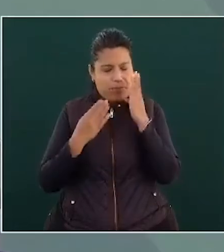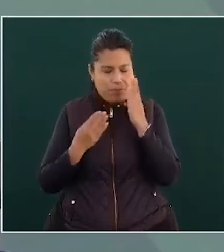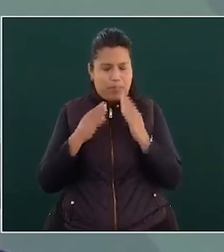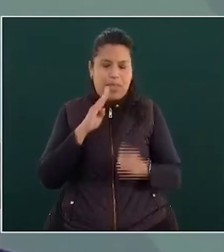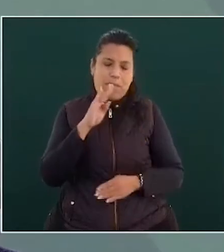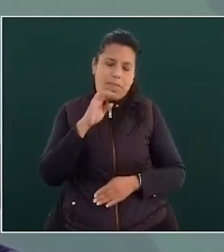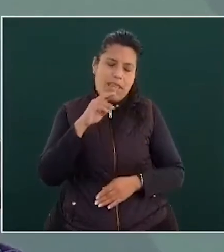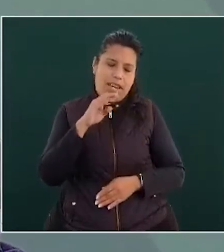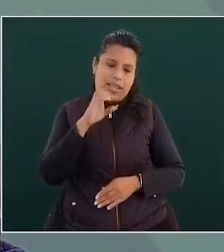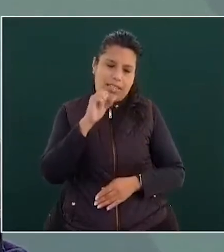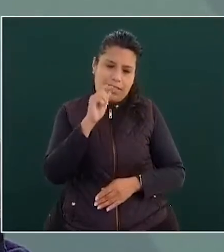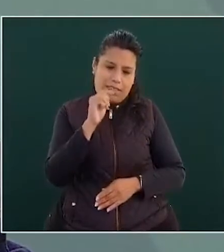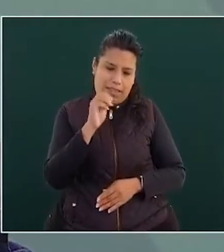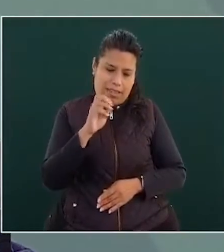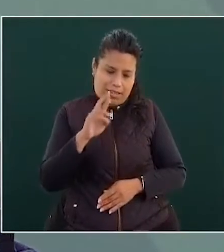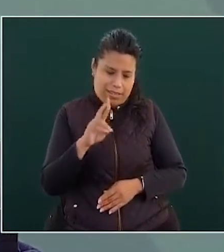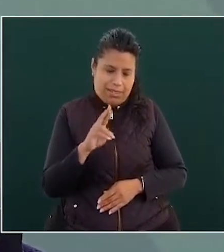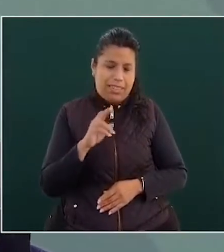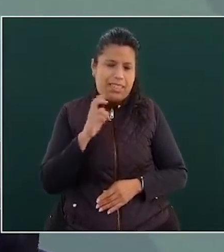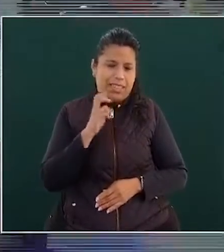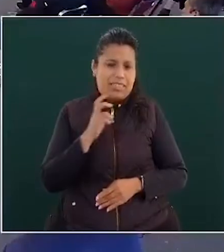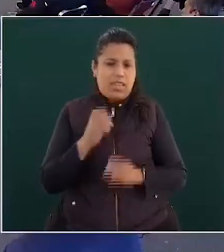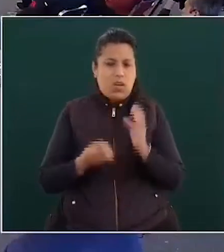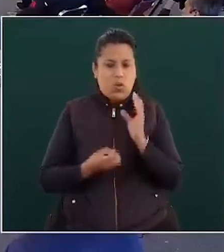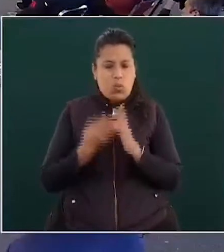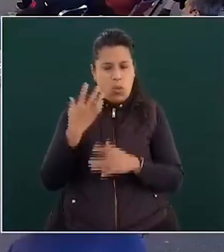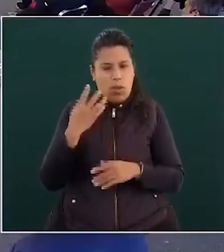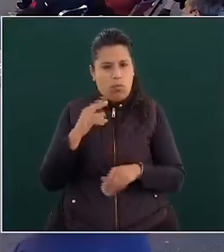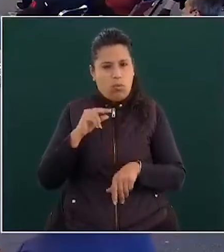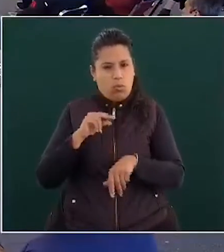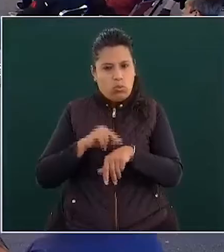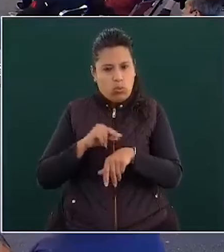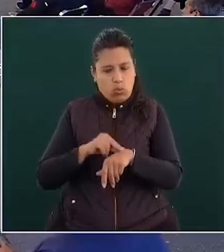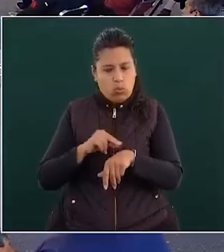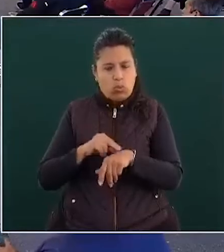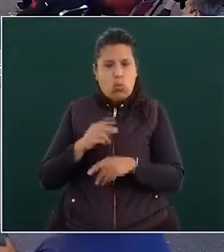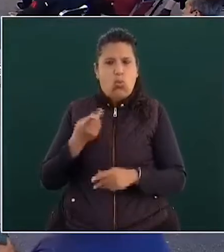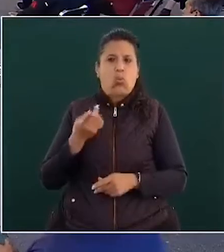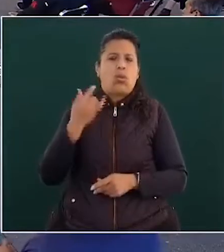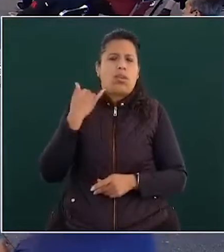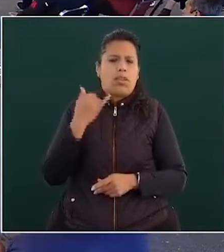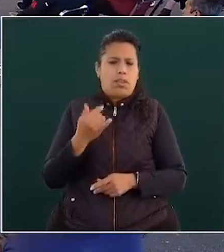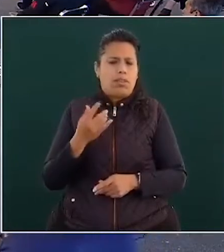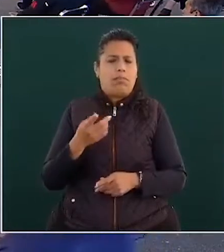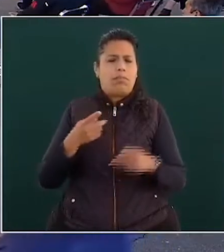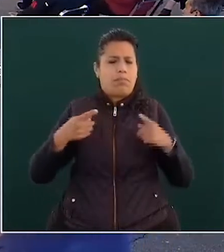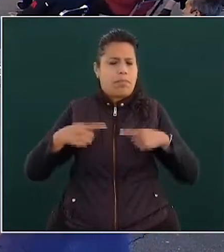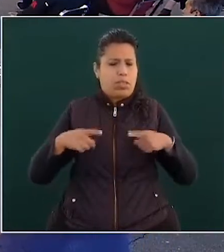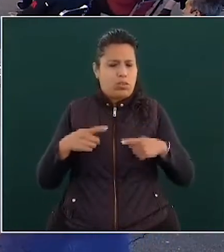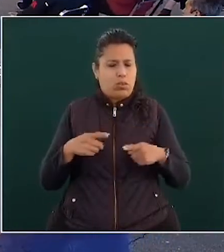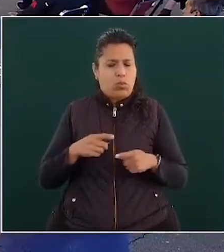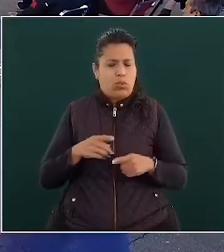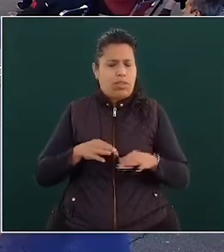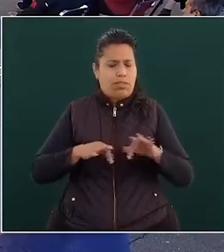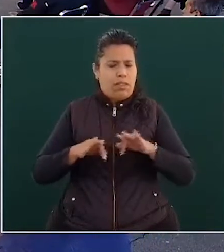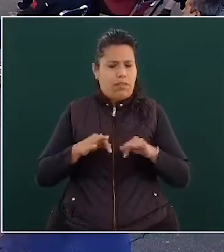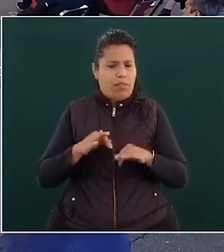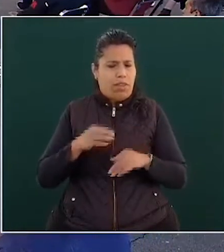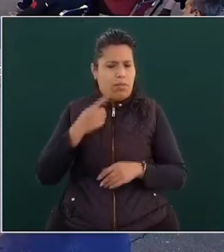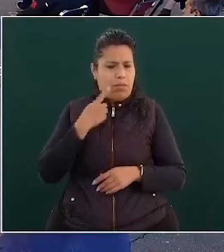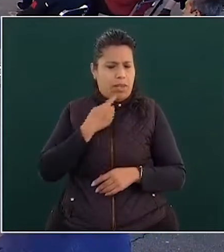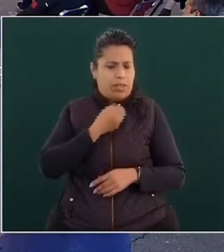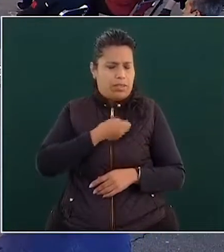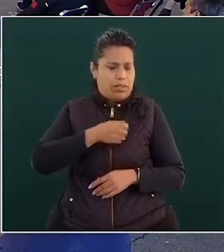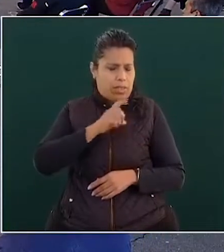contratar médicos, enfermeras, personal y vamos a tener,